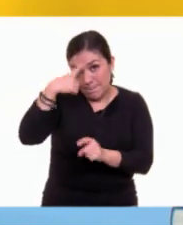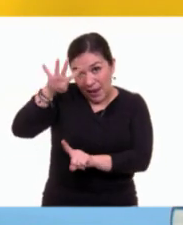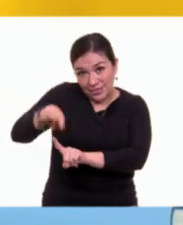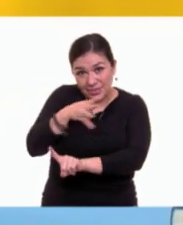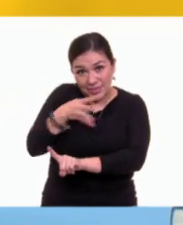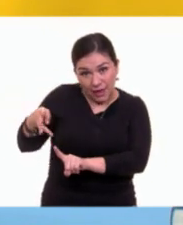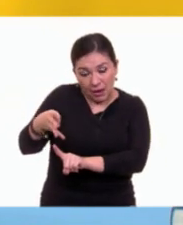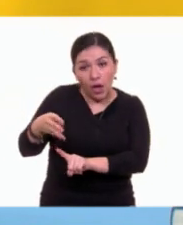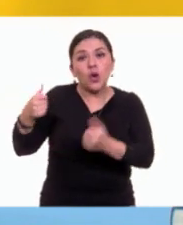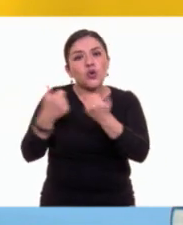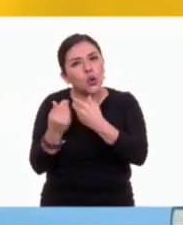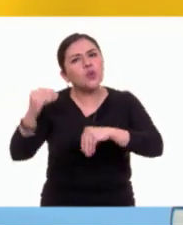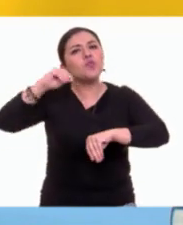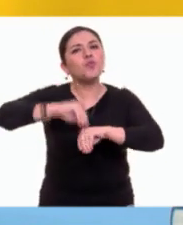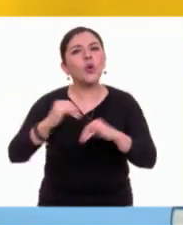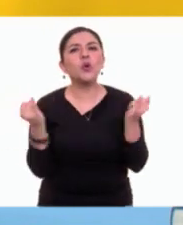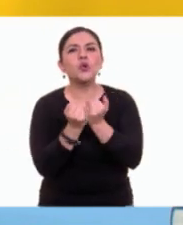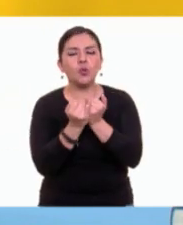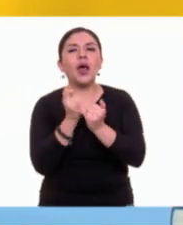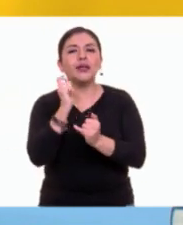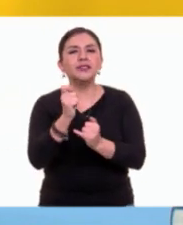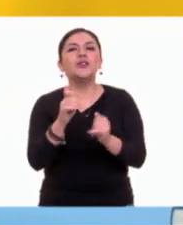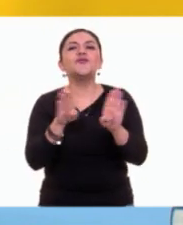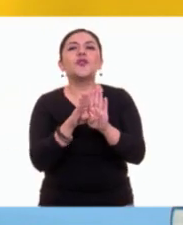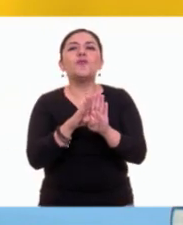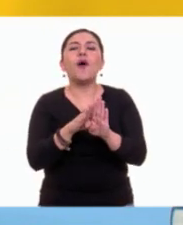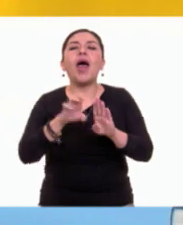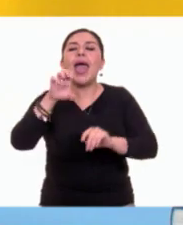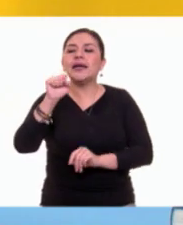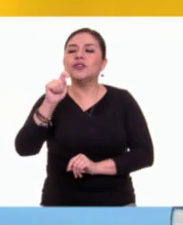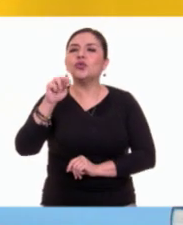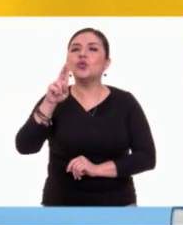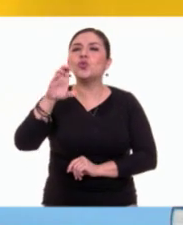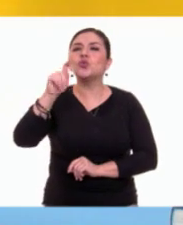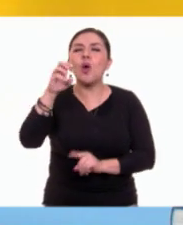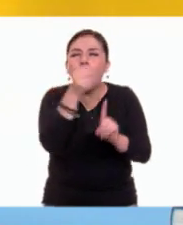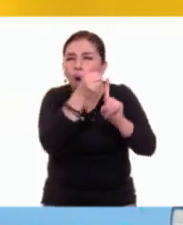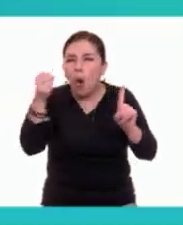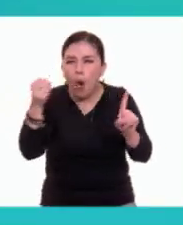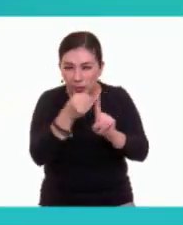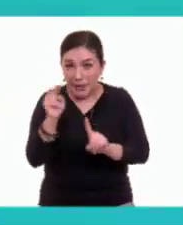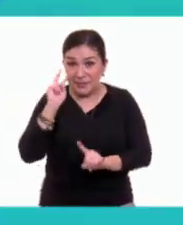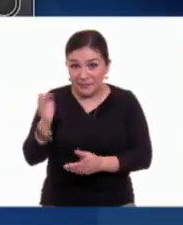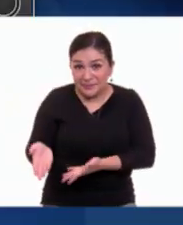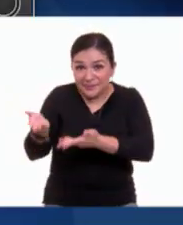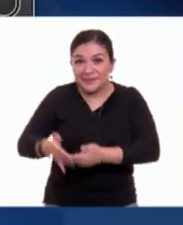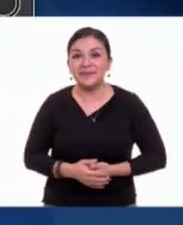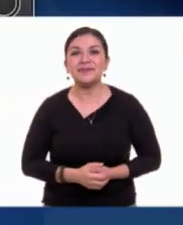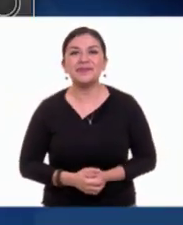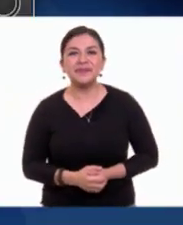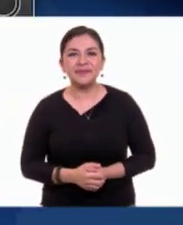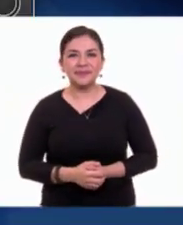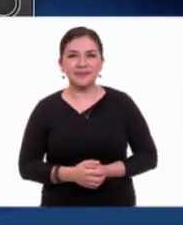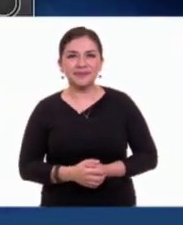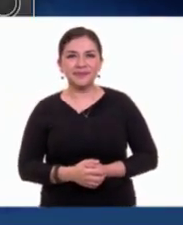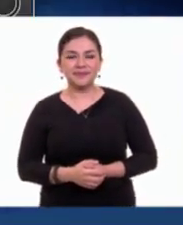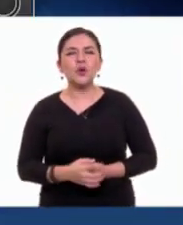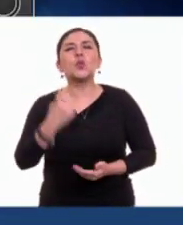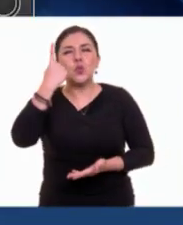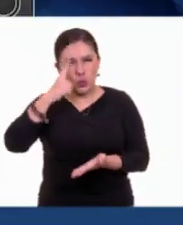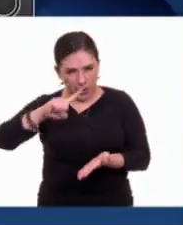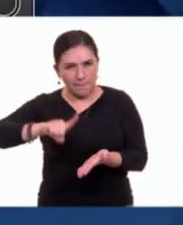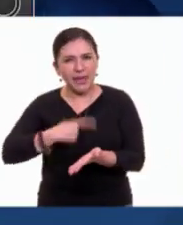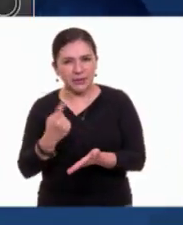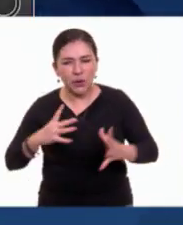Añadimos además la fila de estructura. Así que, adelante. Una vez,